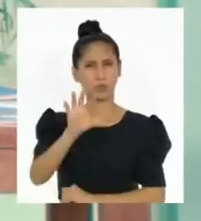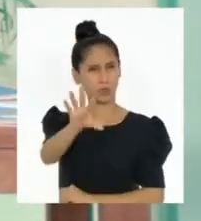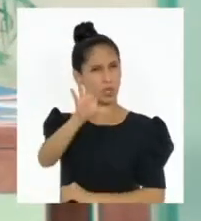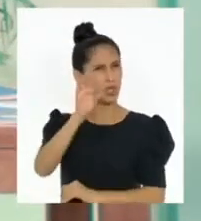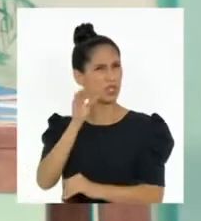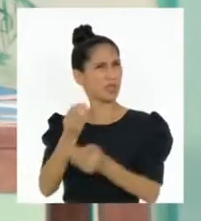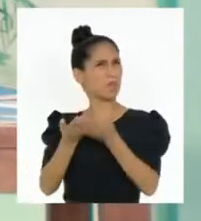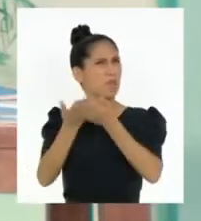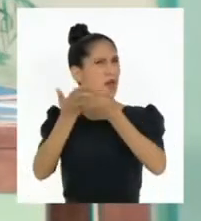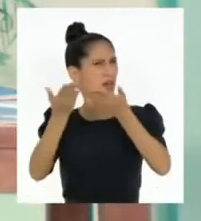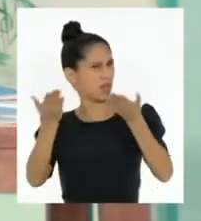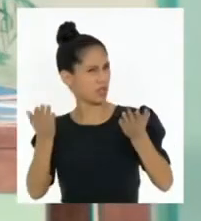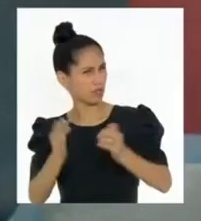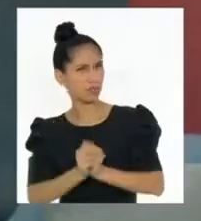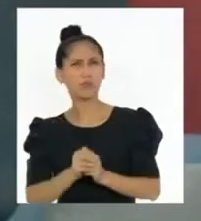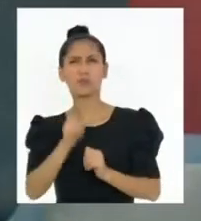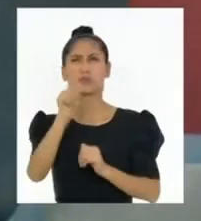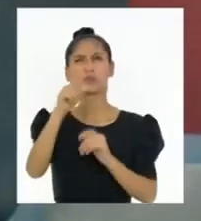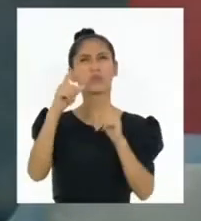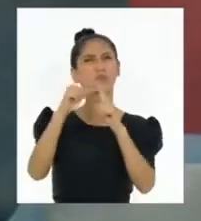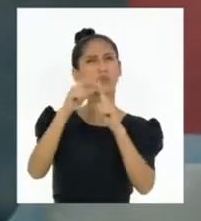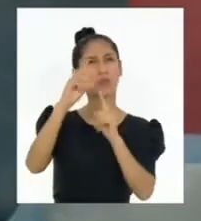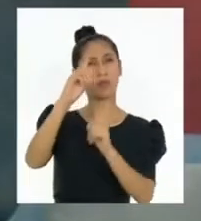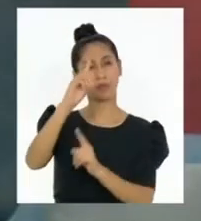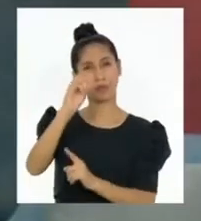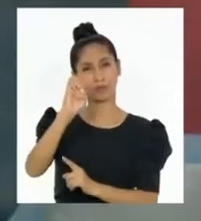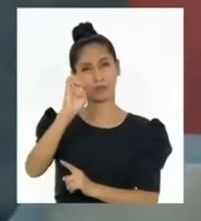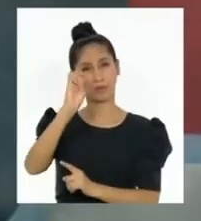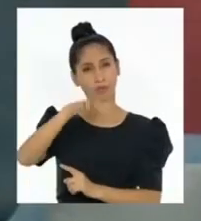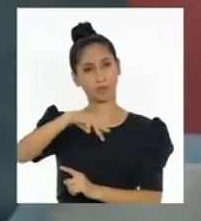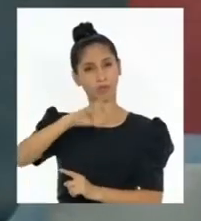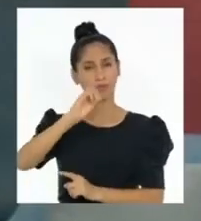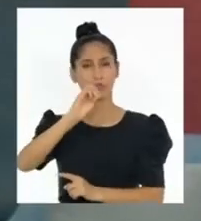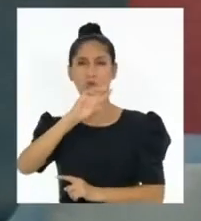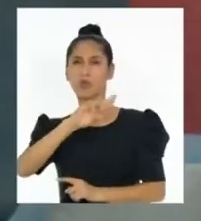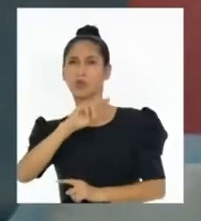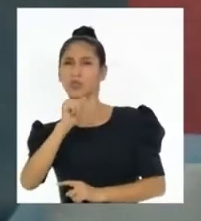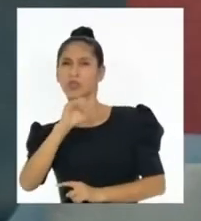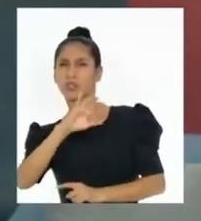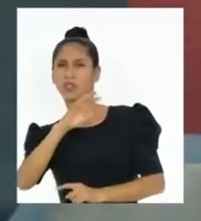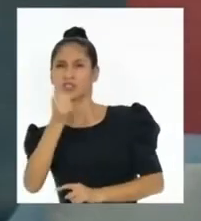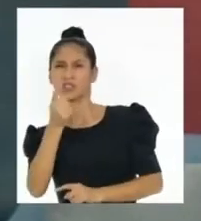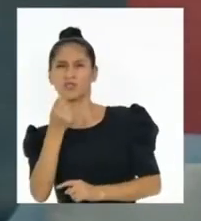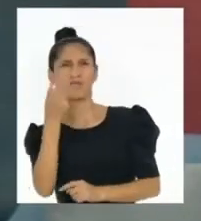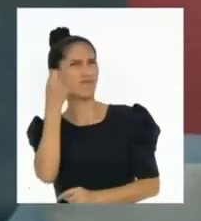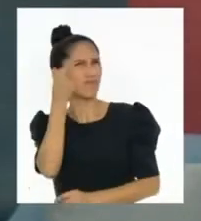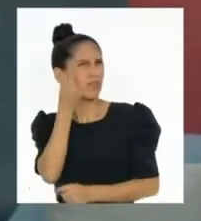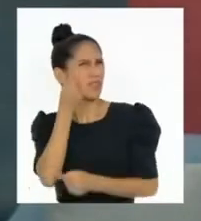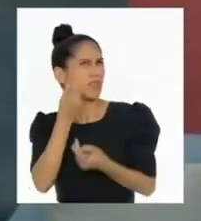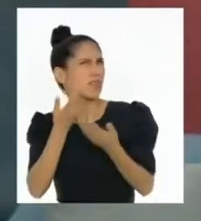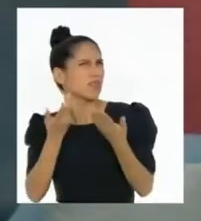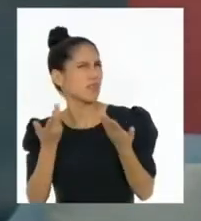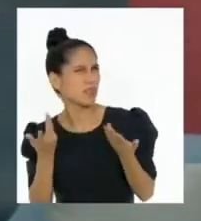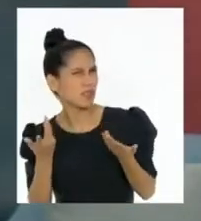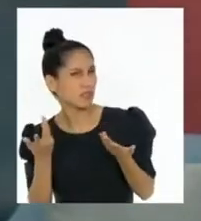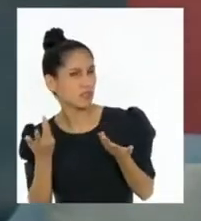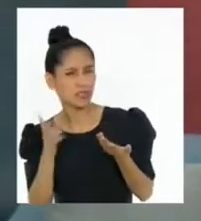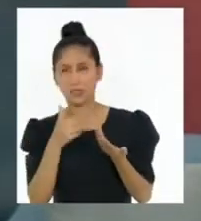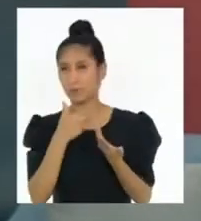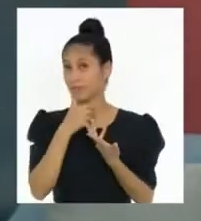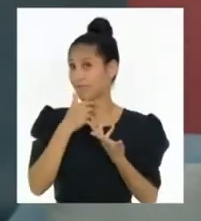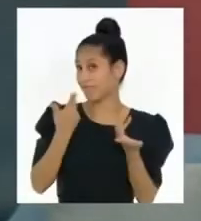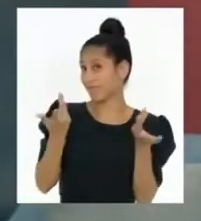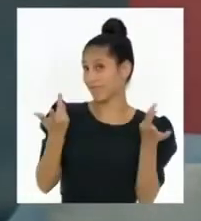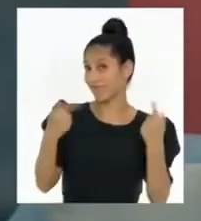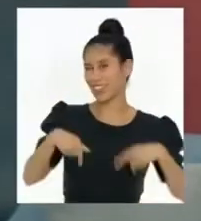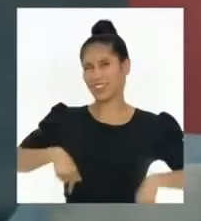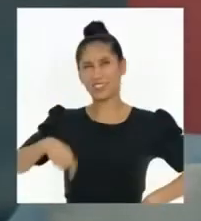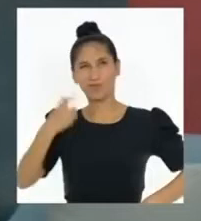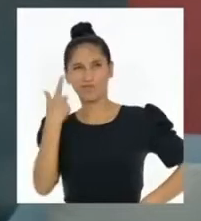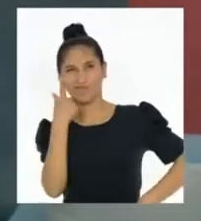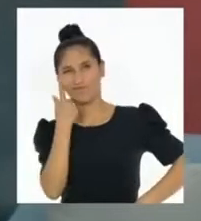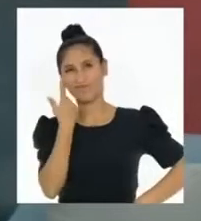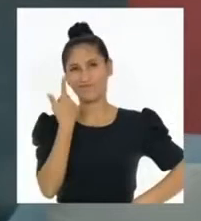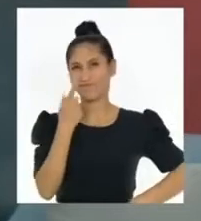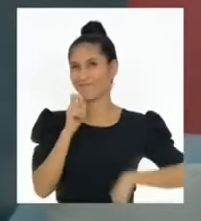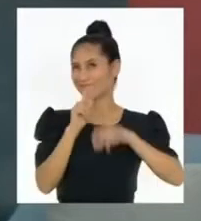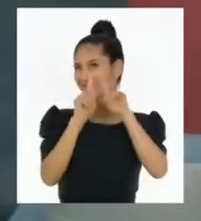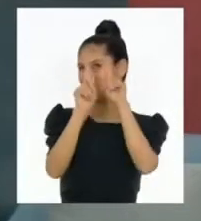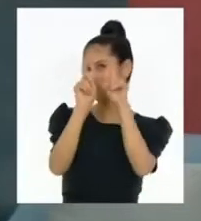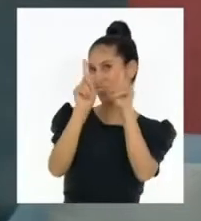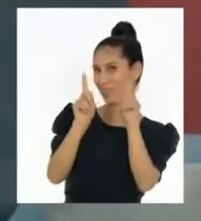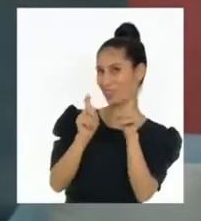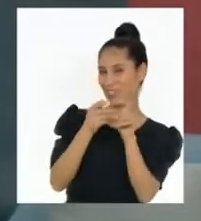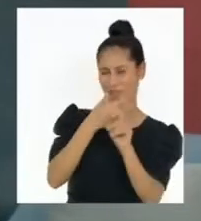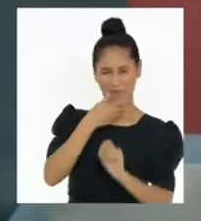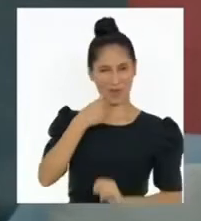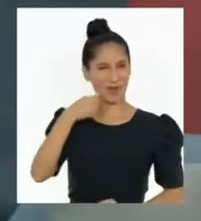entendemos comúnmente por democracia? Pues, creo que estas sí son preguntas mayores. Me